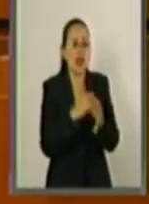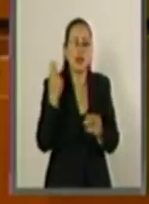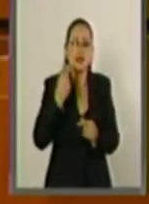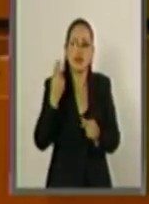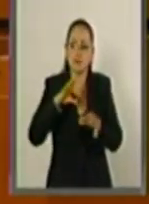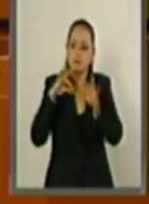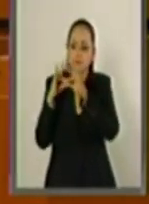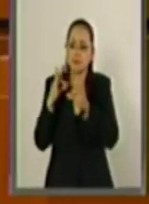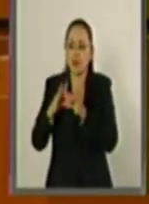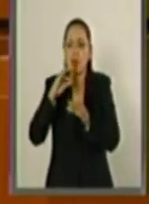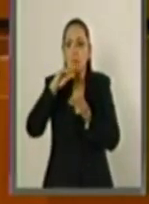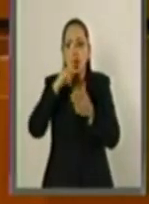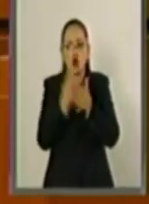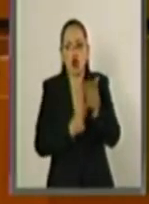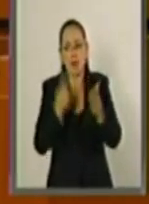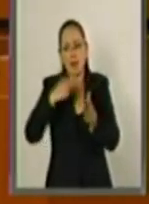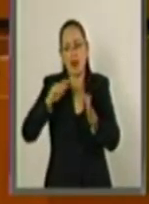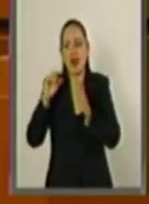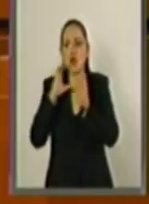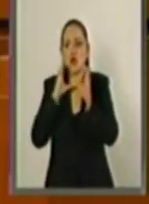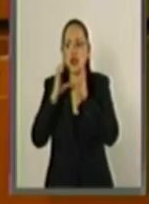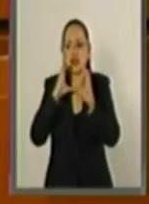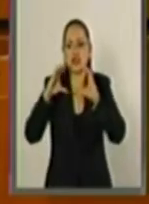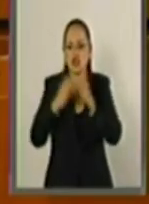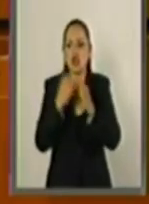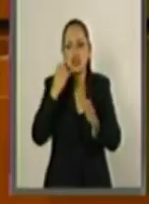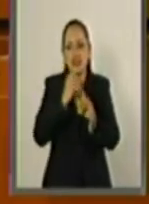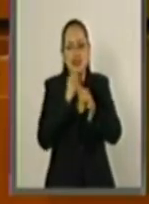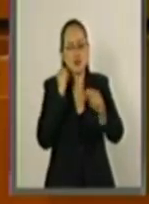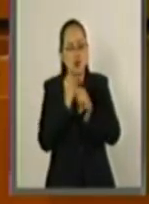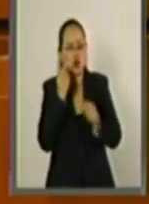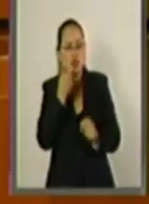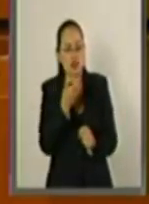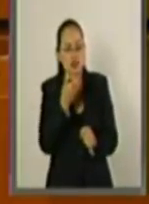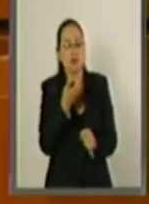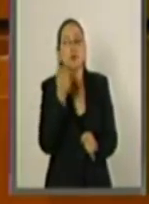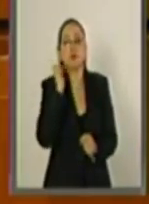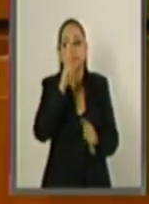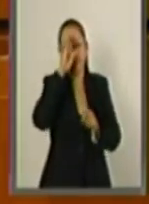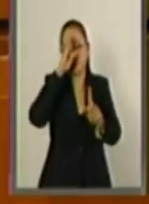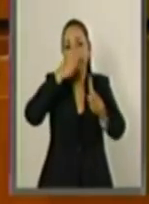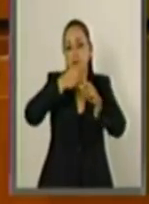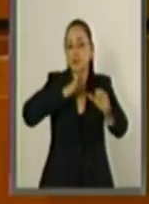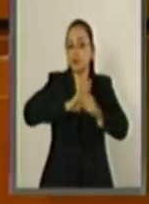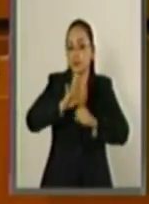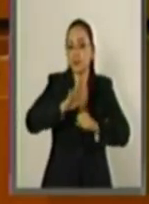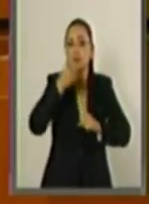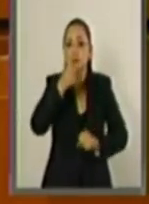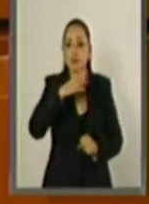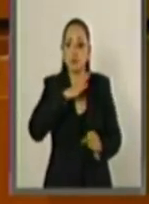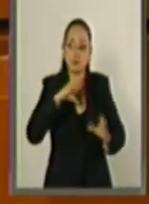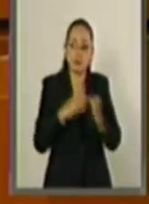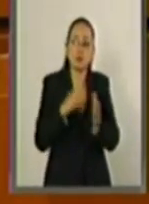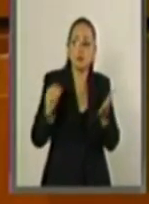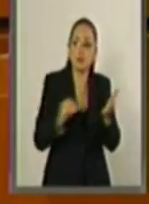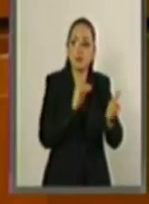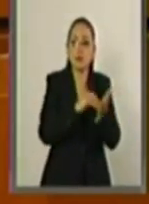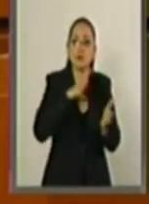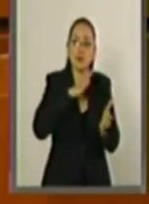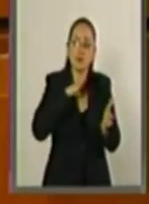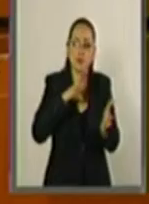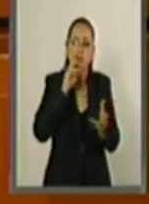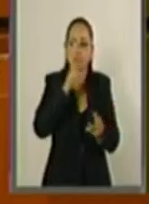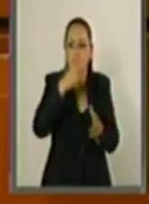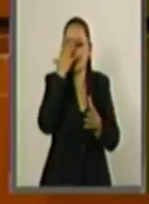cumplimiento del Programa Sectorial de Comunicaciones y Transportes, que entre sus objetivos principales incluye la formalización